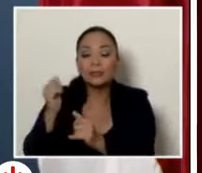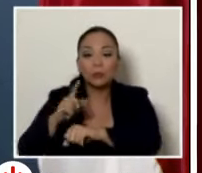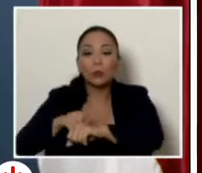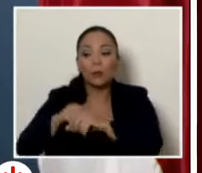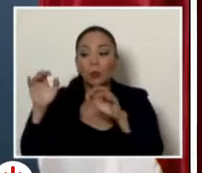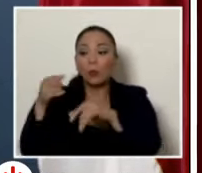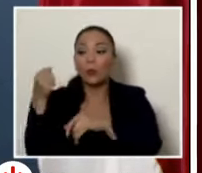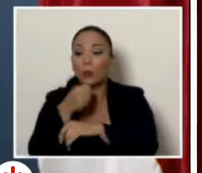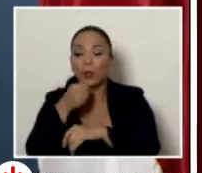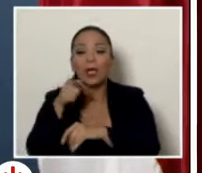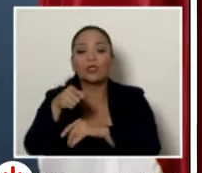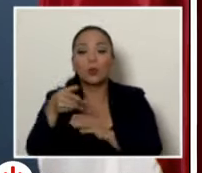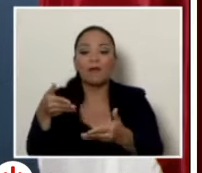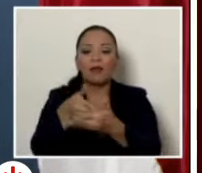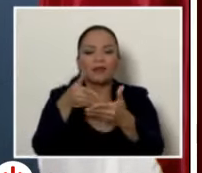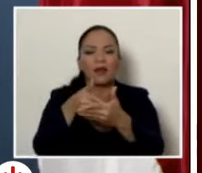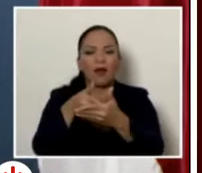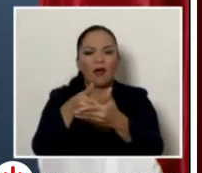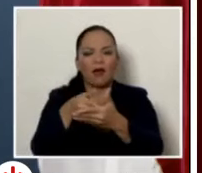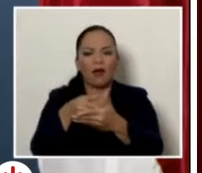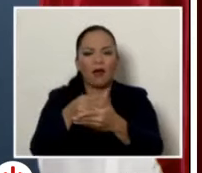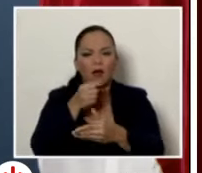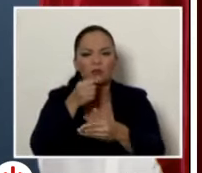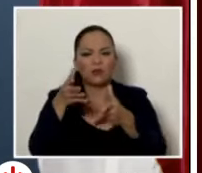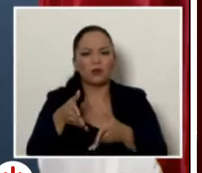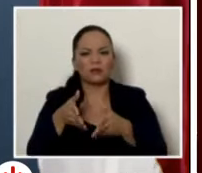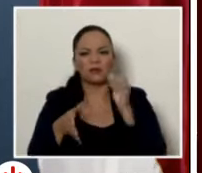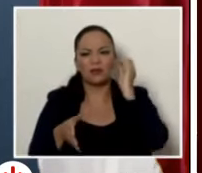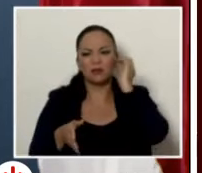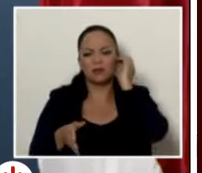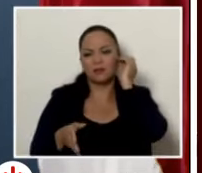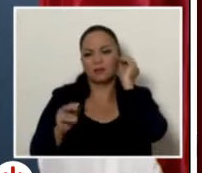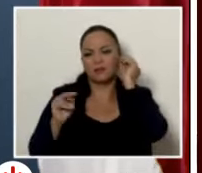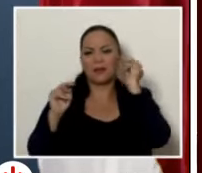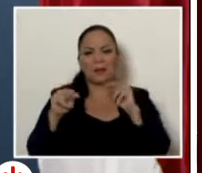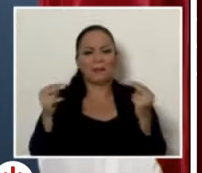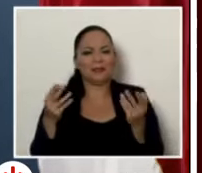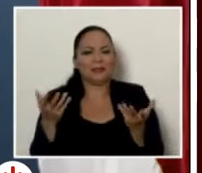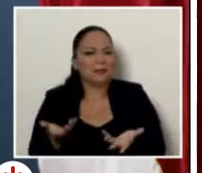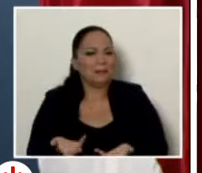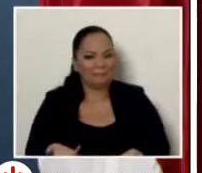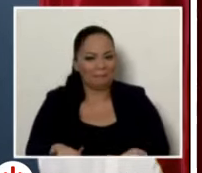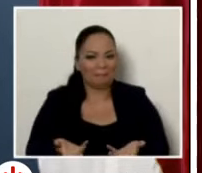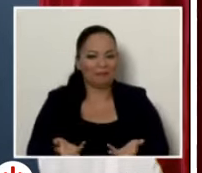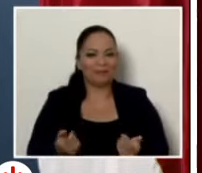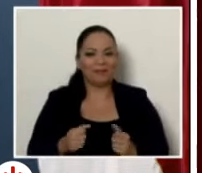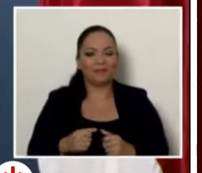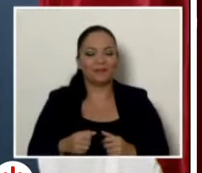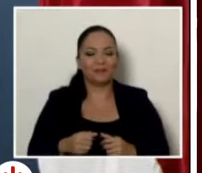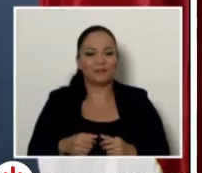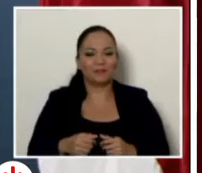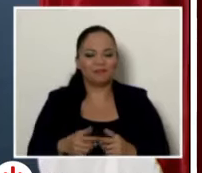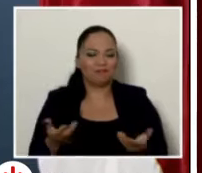de prensa ese es el ingenio del pueblo de Costa Rica ante ese fallo